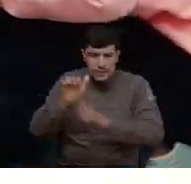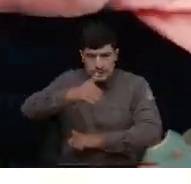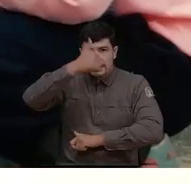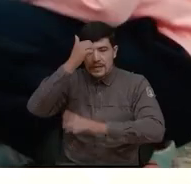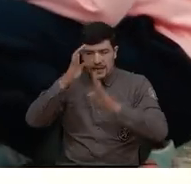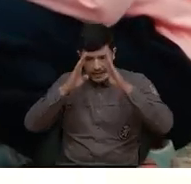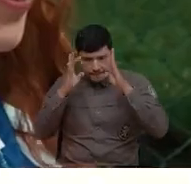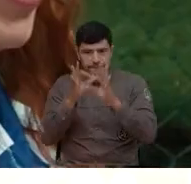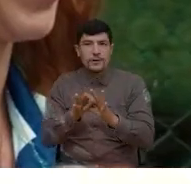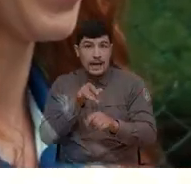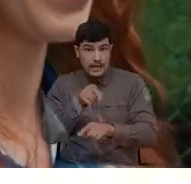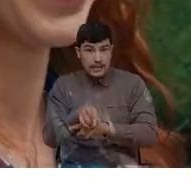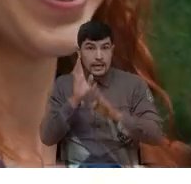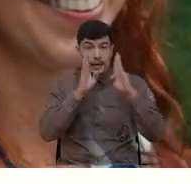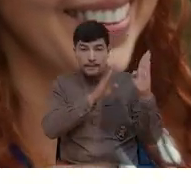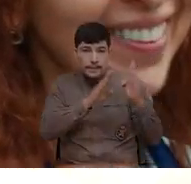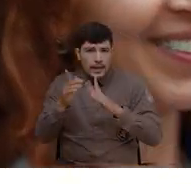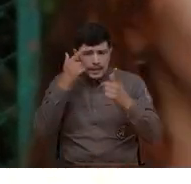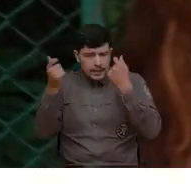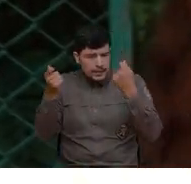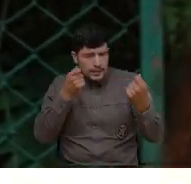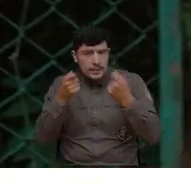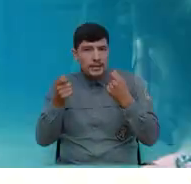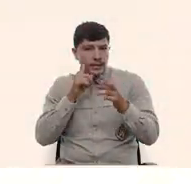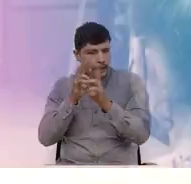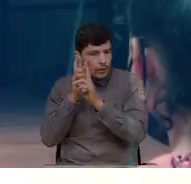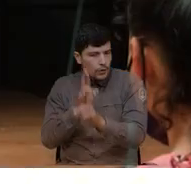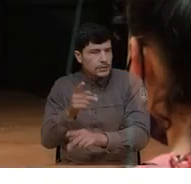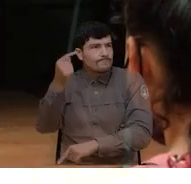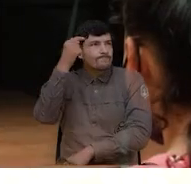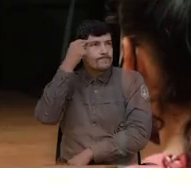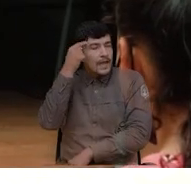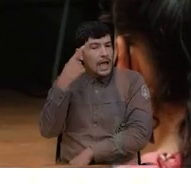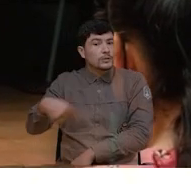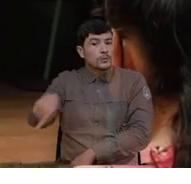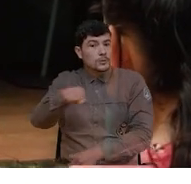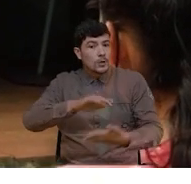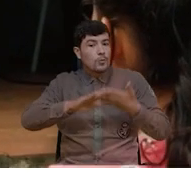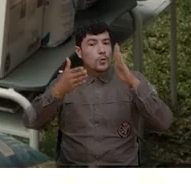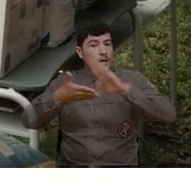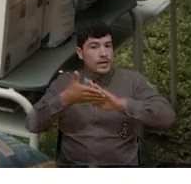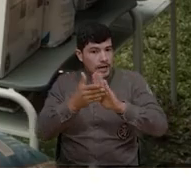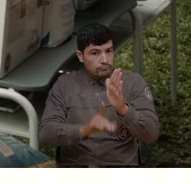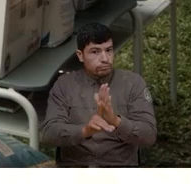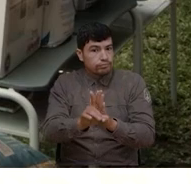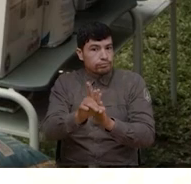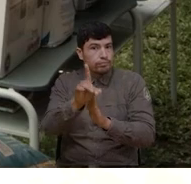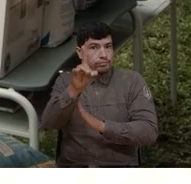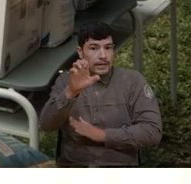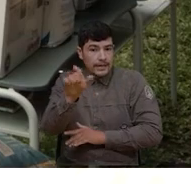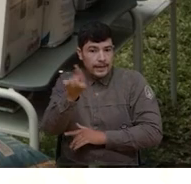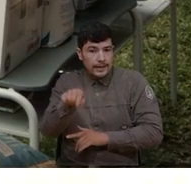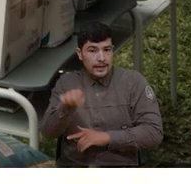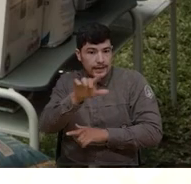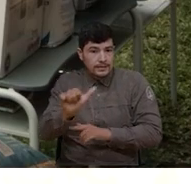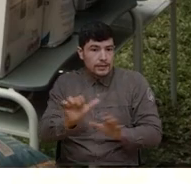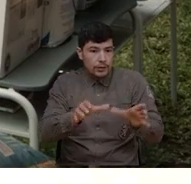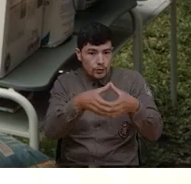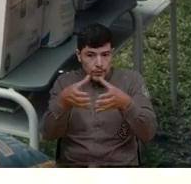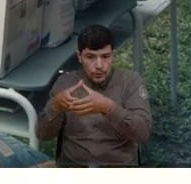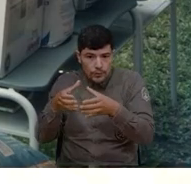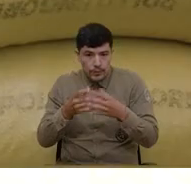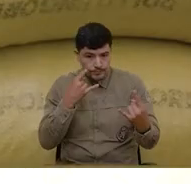Este plan estratégico se estructura y consolida pensando en el bienestar y desarrollo de la gente ESA y sus grupos de